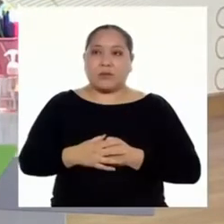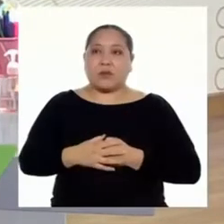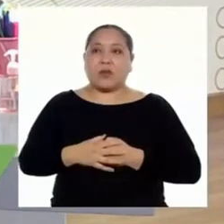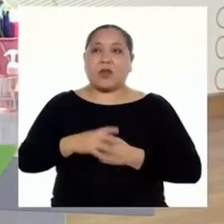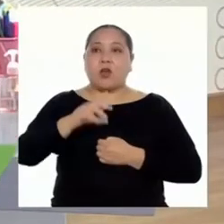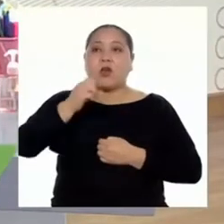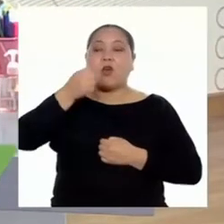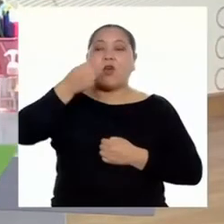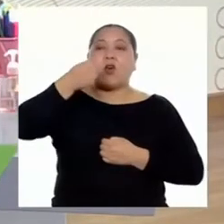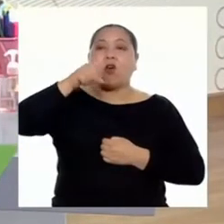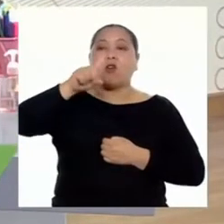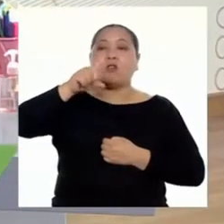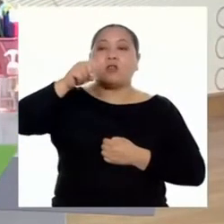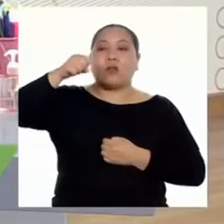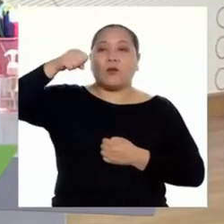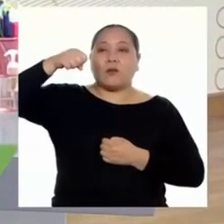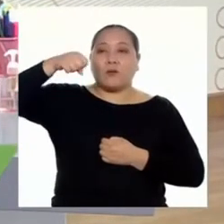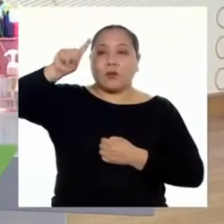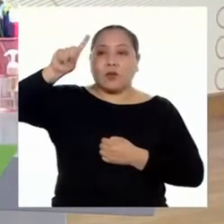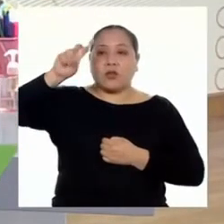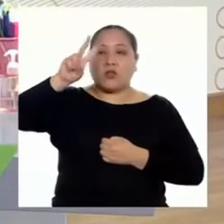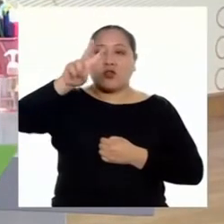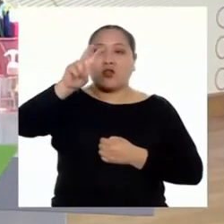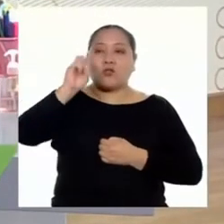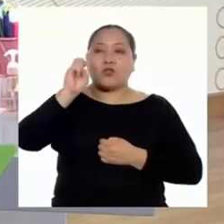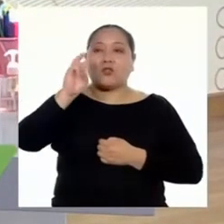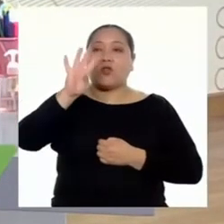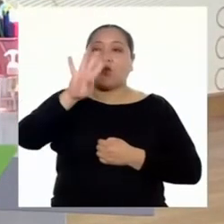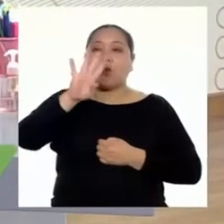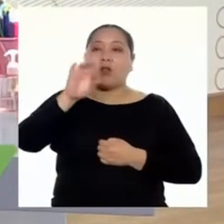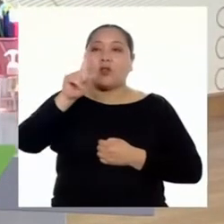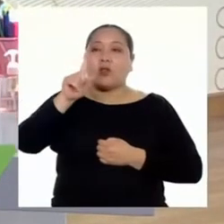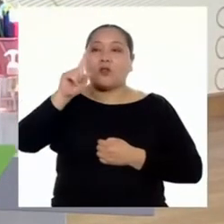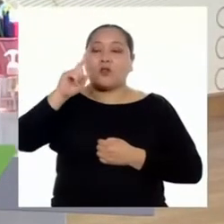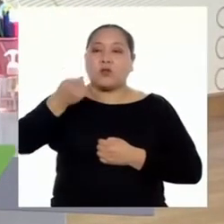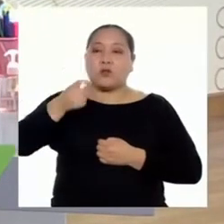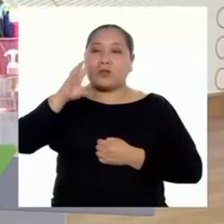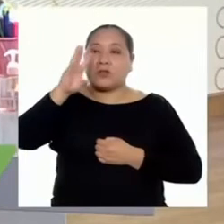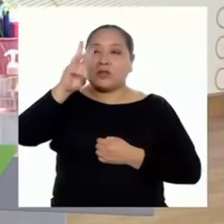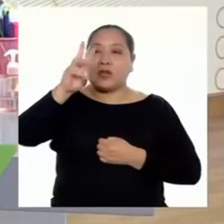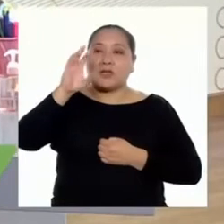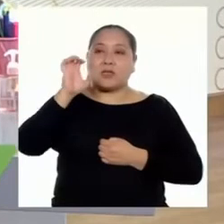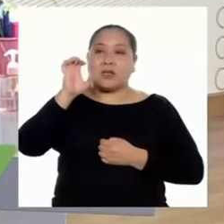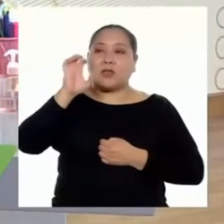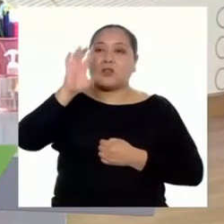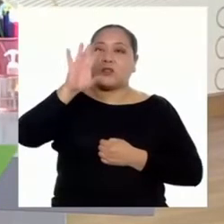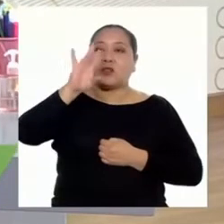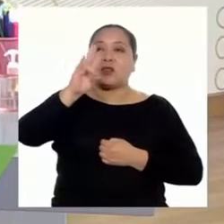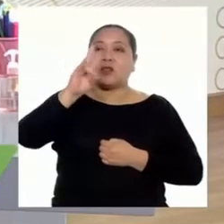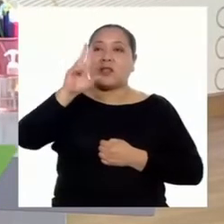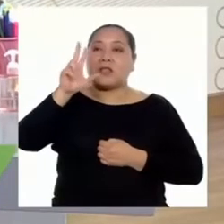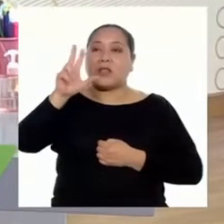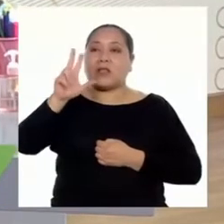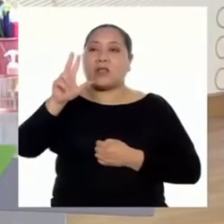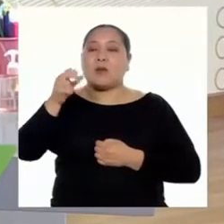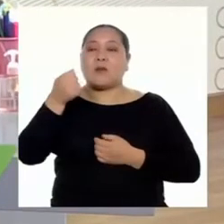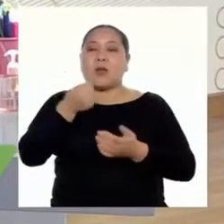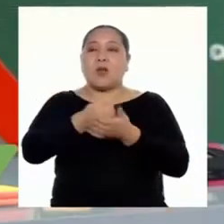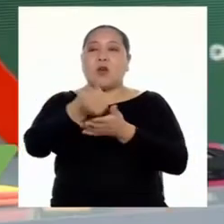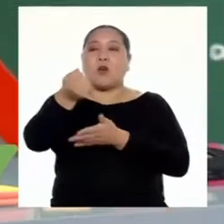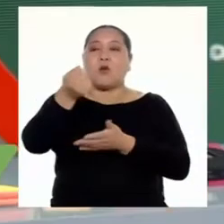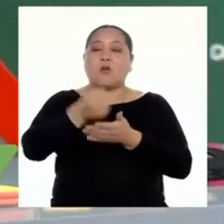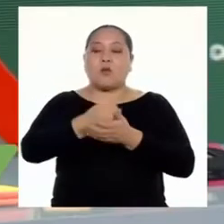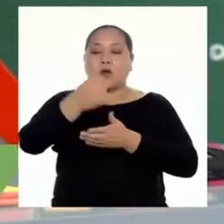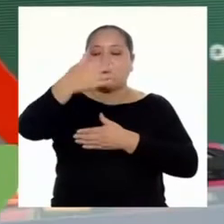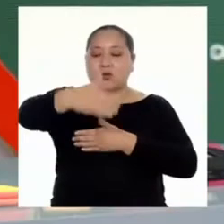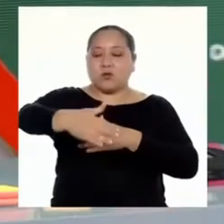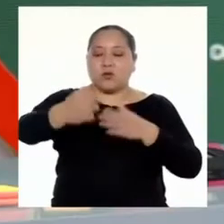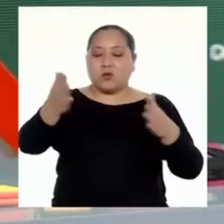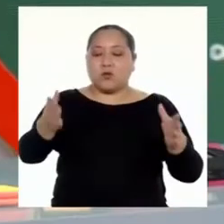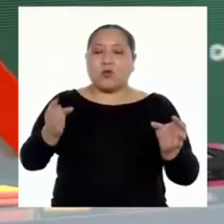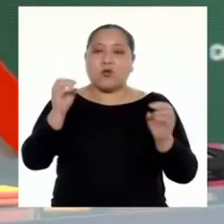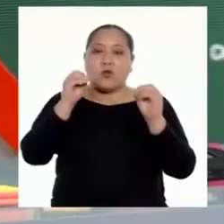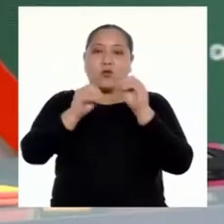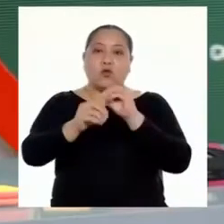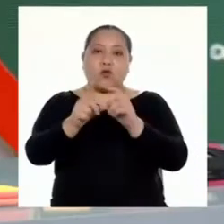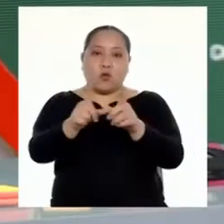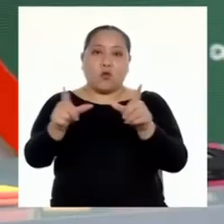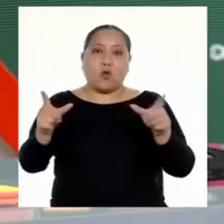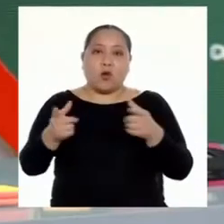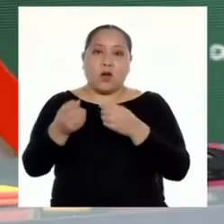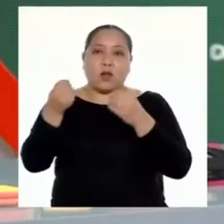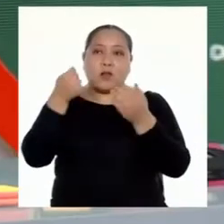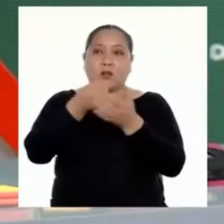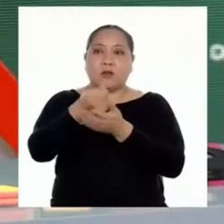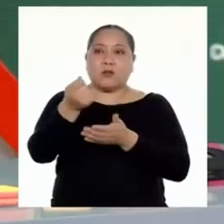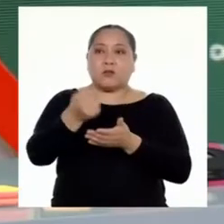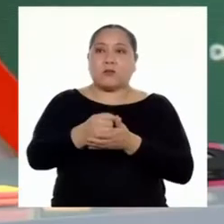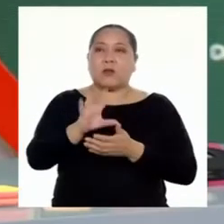11.241.673 soles para adquirir plantas generadoras. En otras palabras,